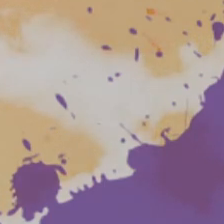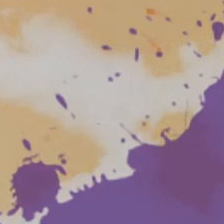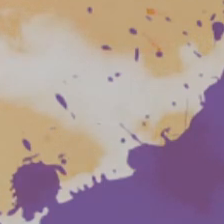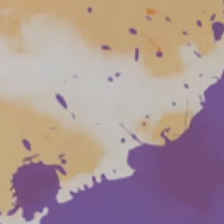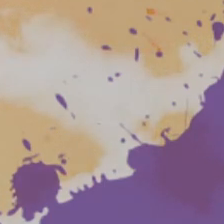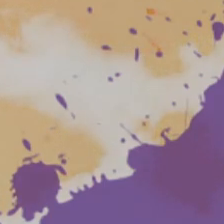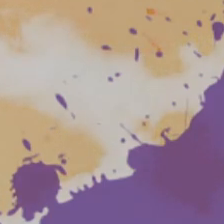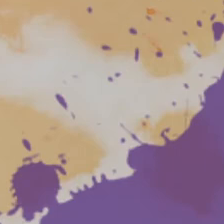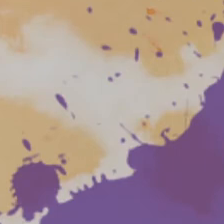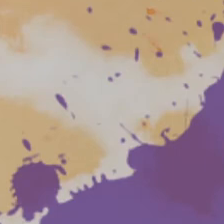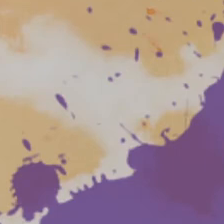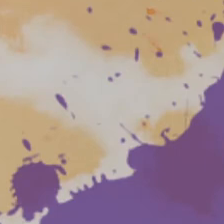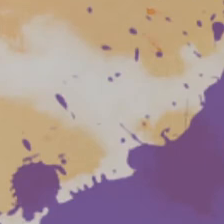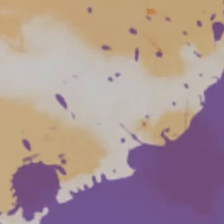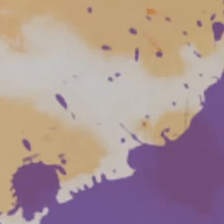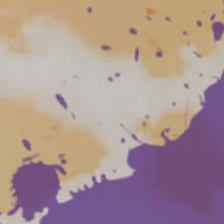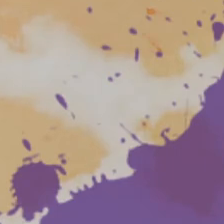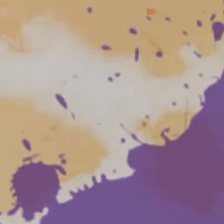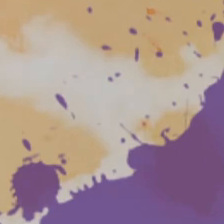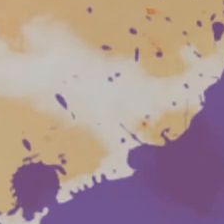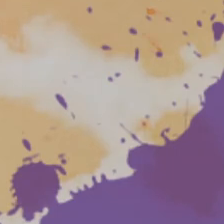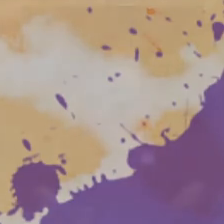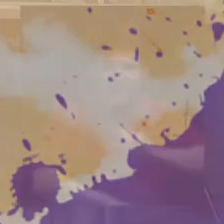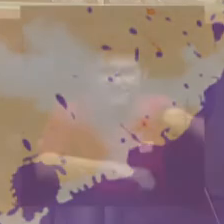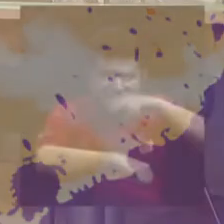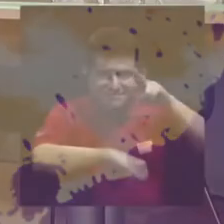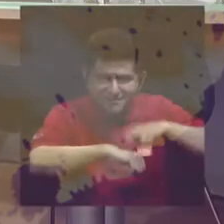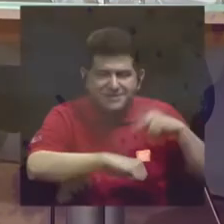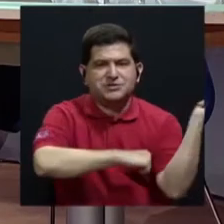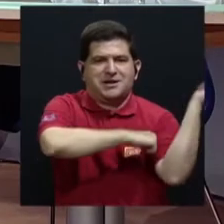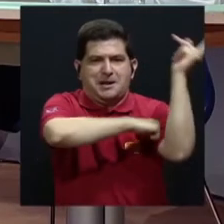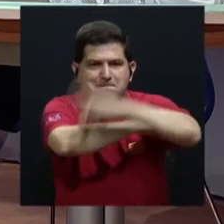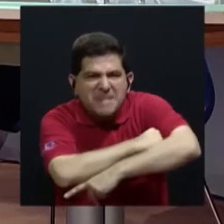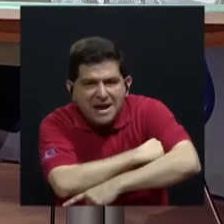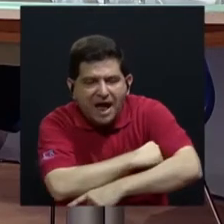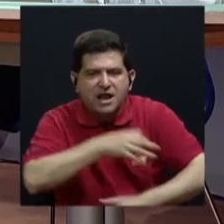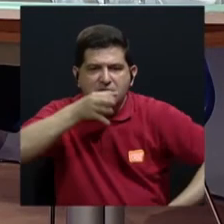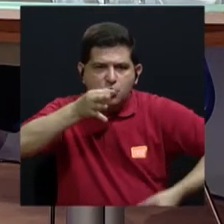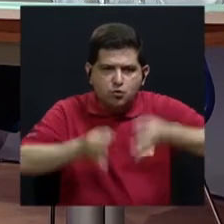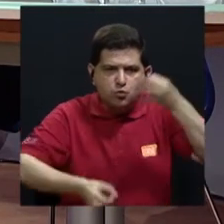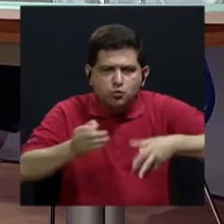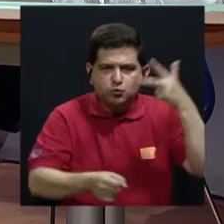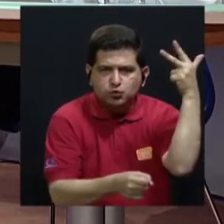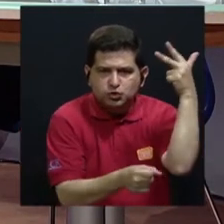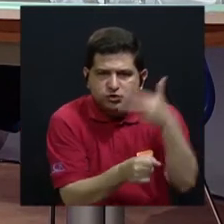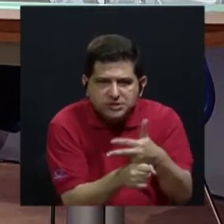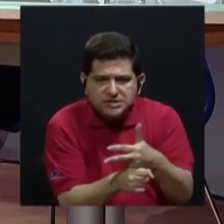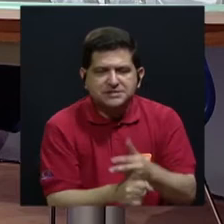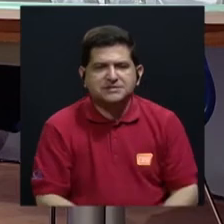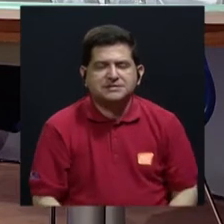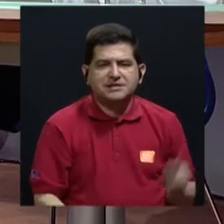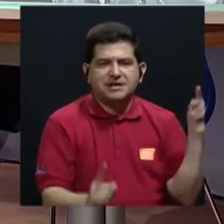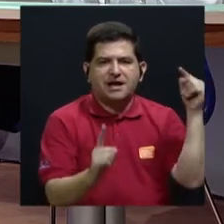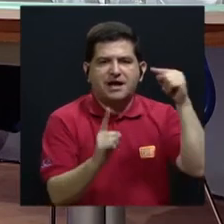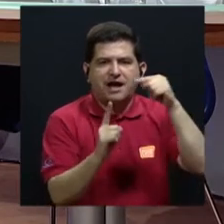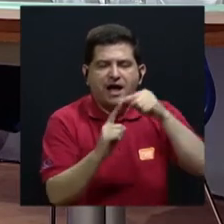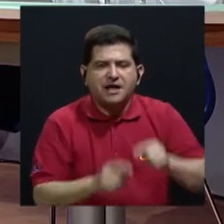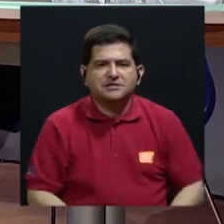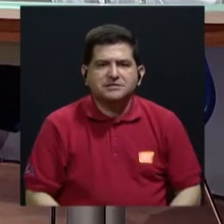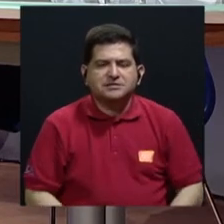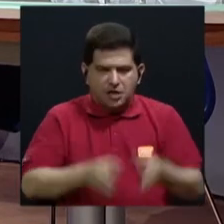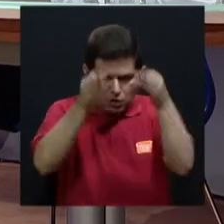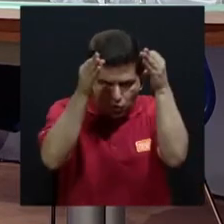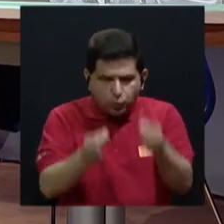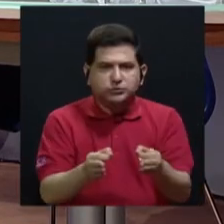caso interno, nacional, penal, de la justicia guatemalteca que lleva al banquillo de los